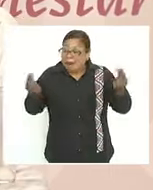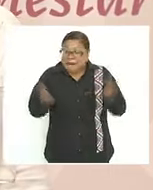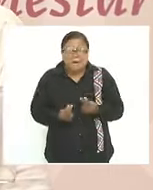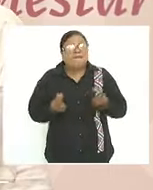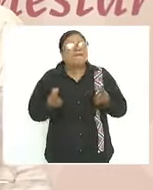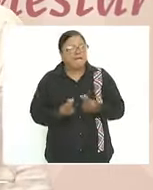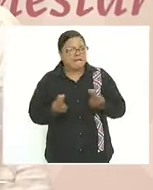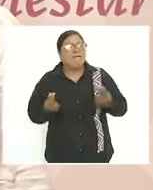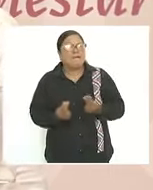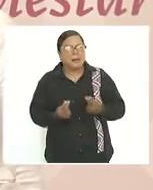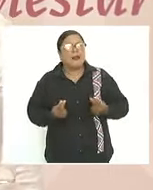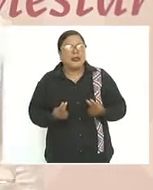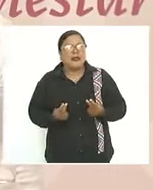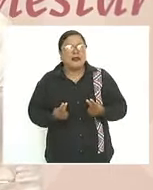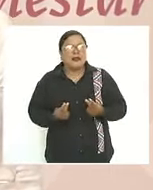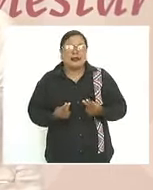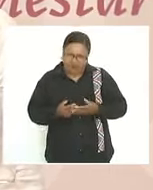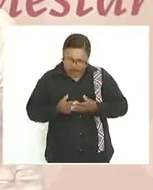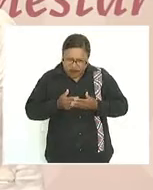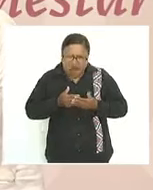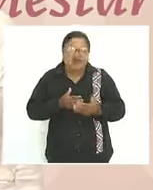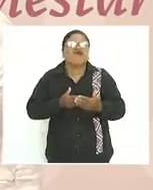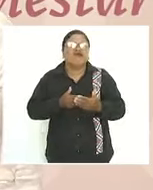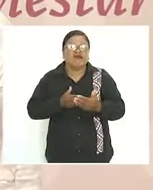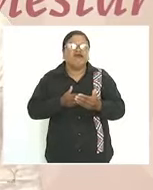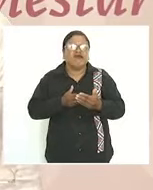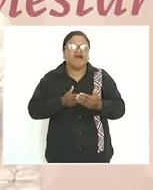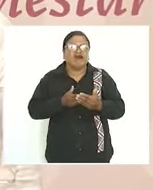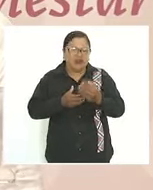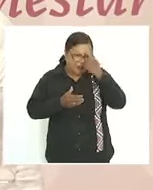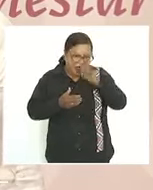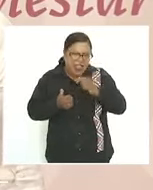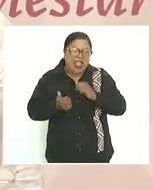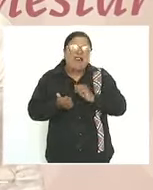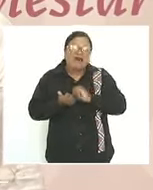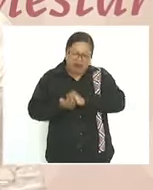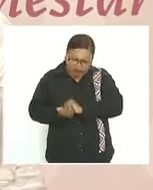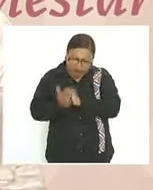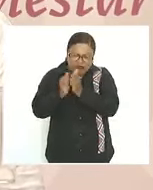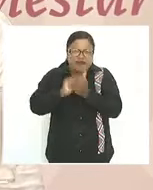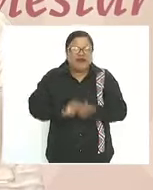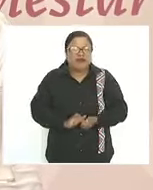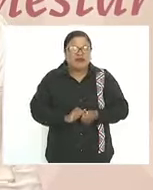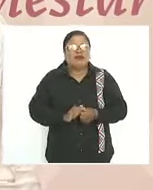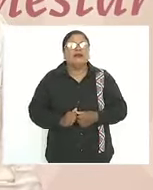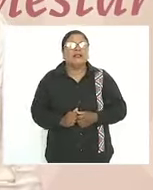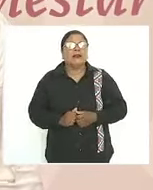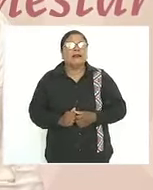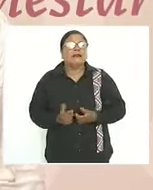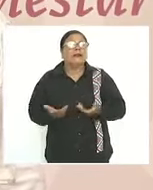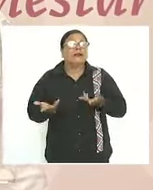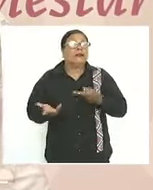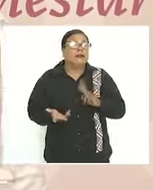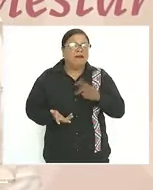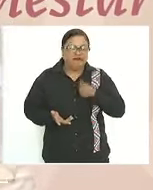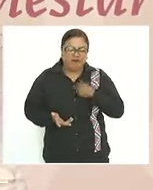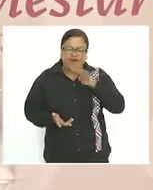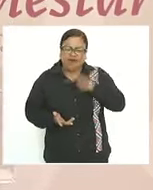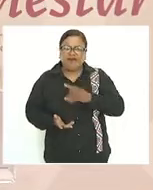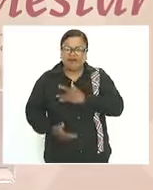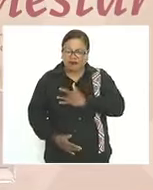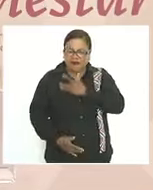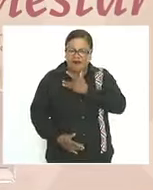seguir adelante con la transformación pero yo tengo confianza